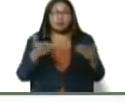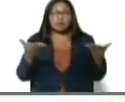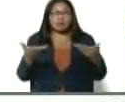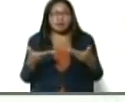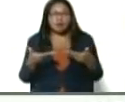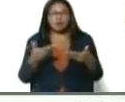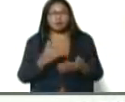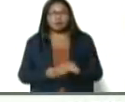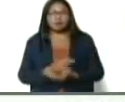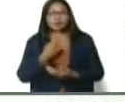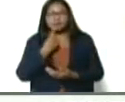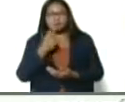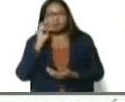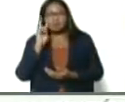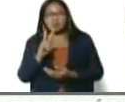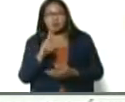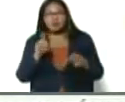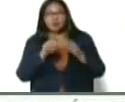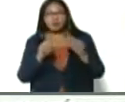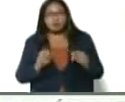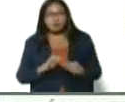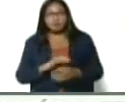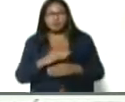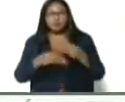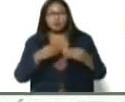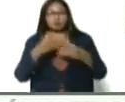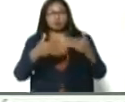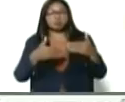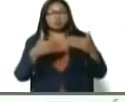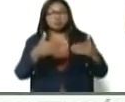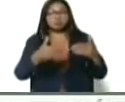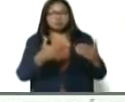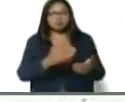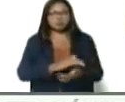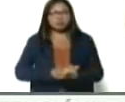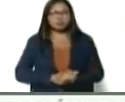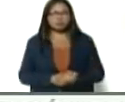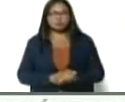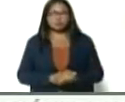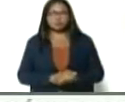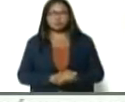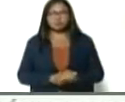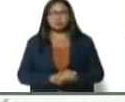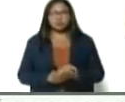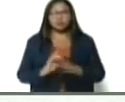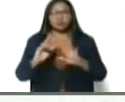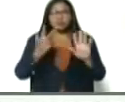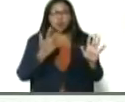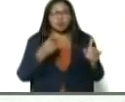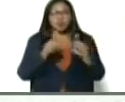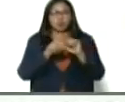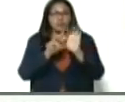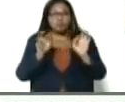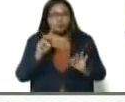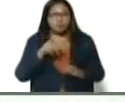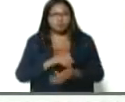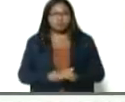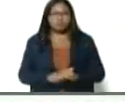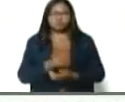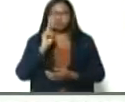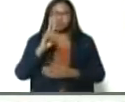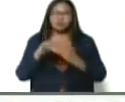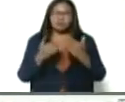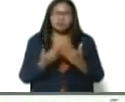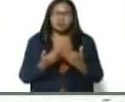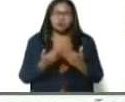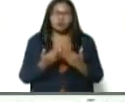que me has traído para que ustedes vean cómo avanza en este octavo mandamiento todo lo que tiene que ver con